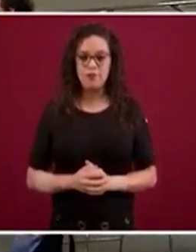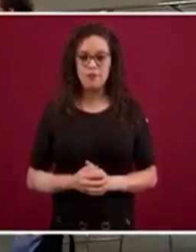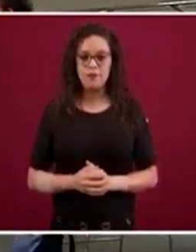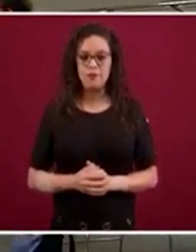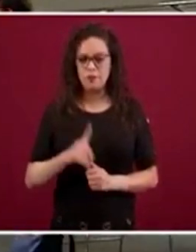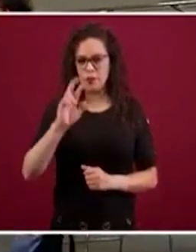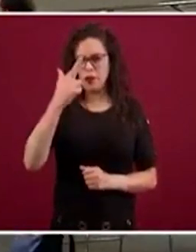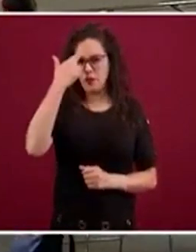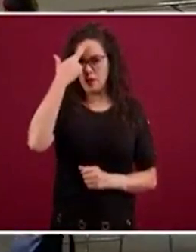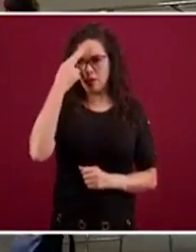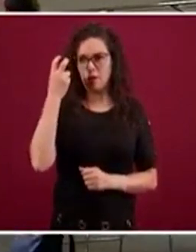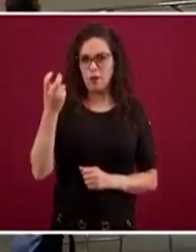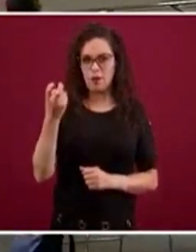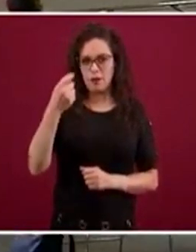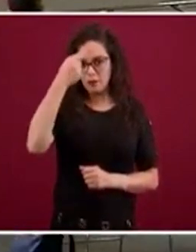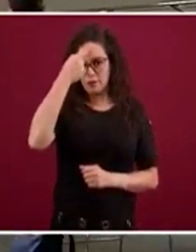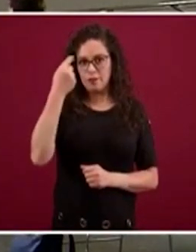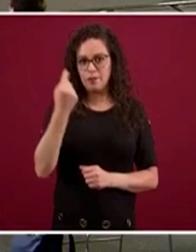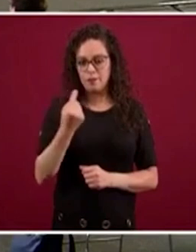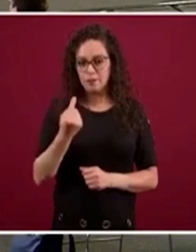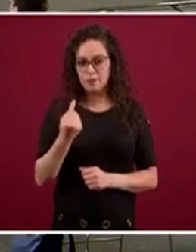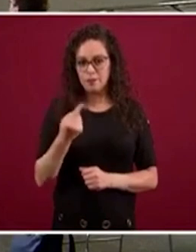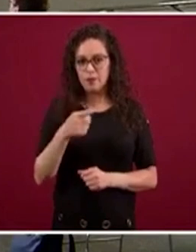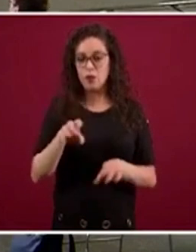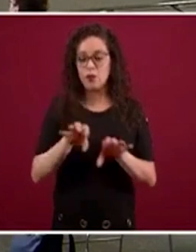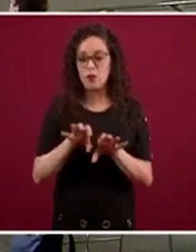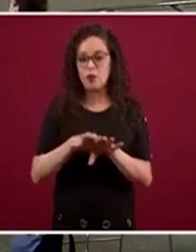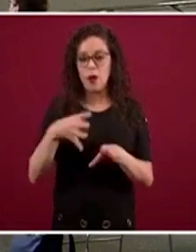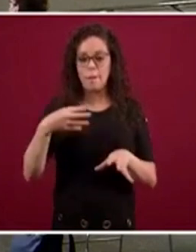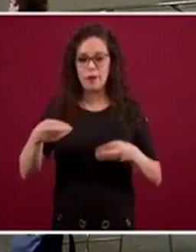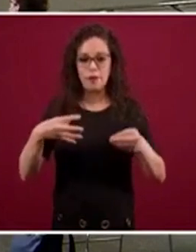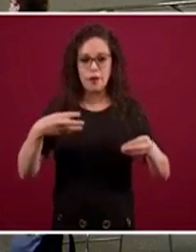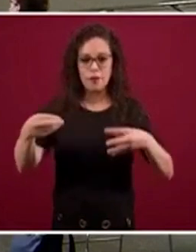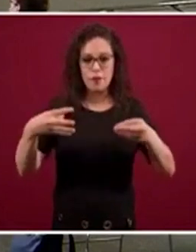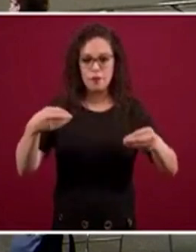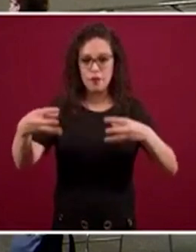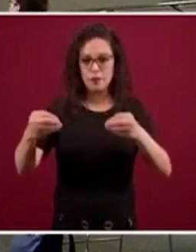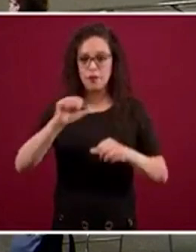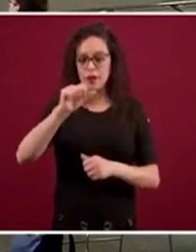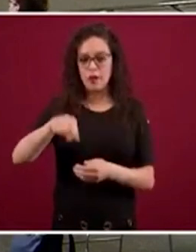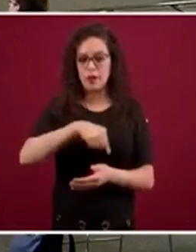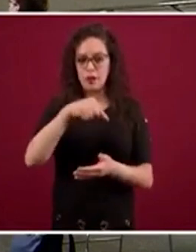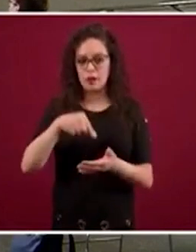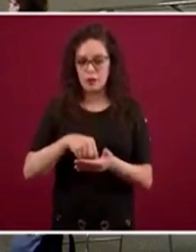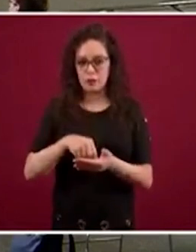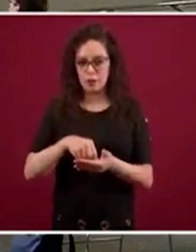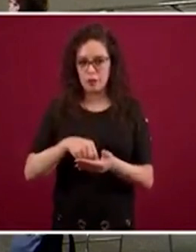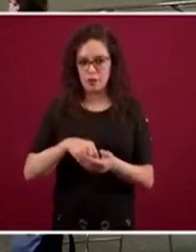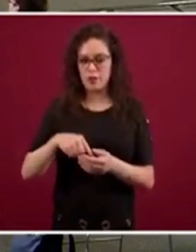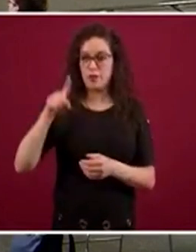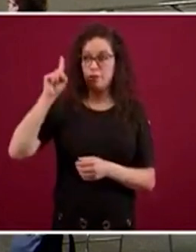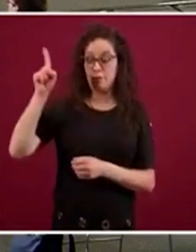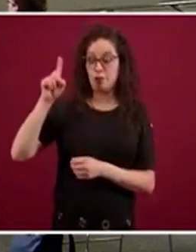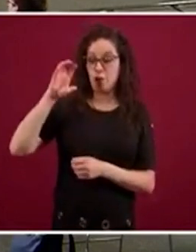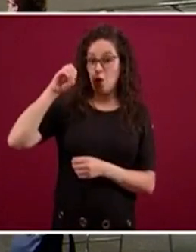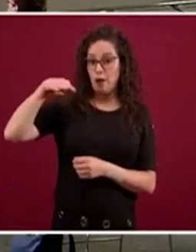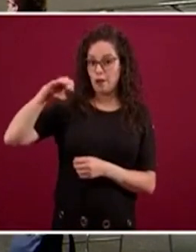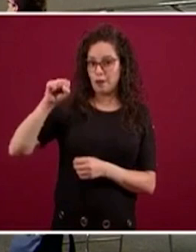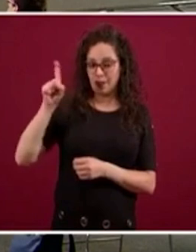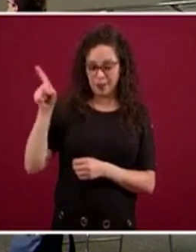estamos dando seguimiento a cómo se está comportando la pandemia para cada una de las regiones de la Organización Mundial de la Salud.